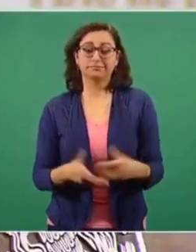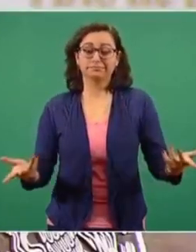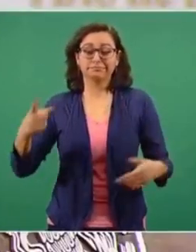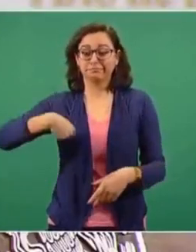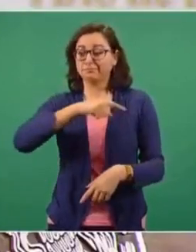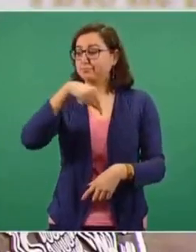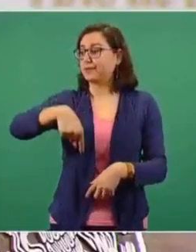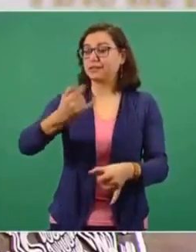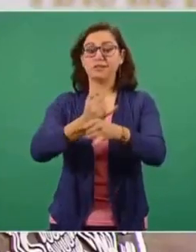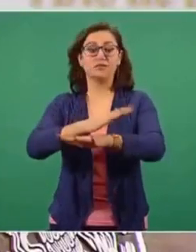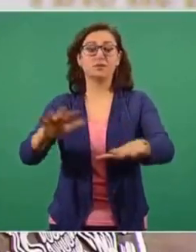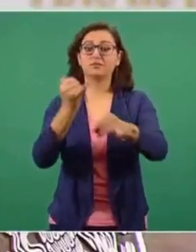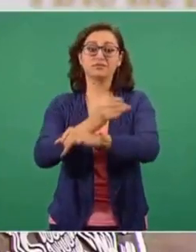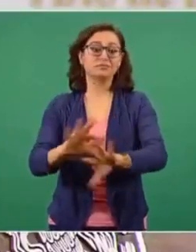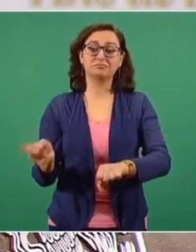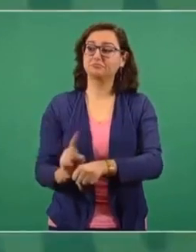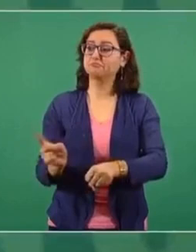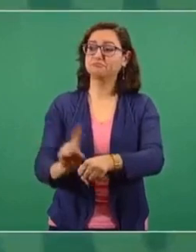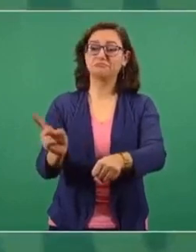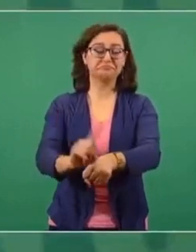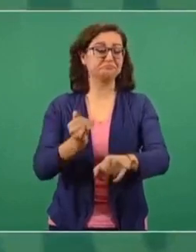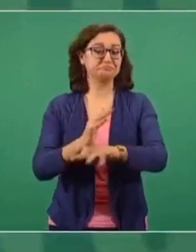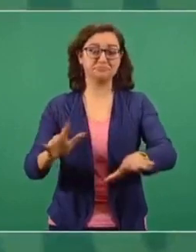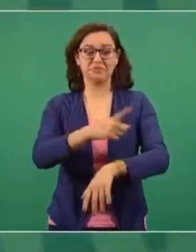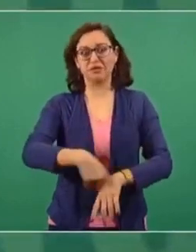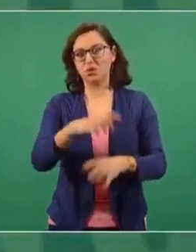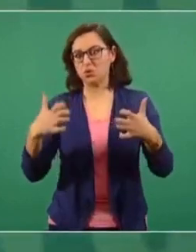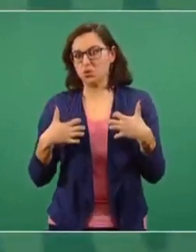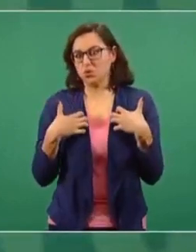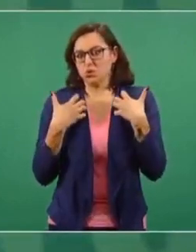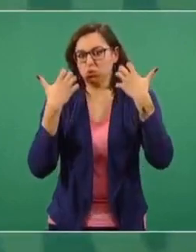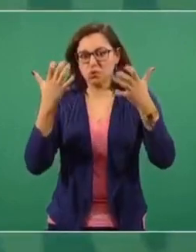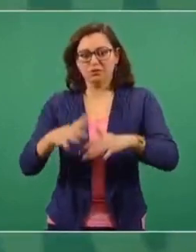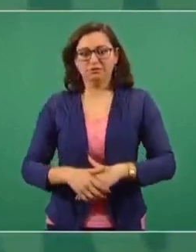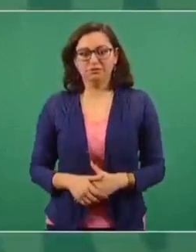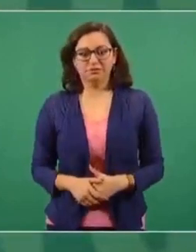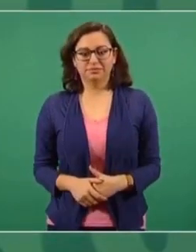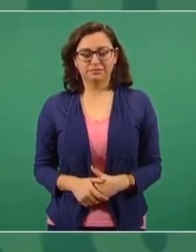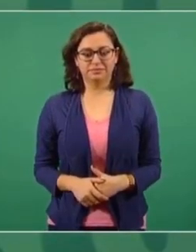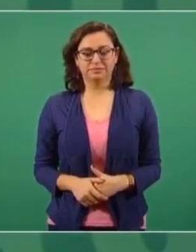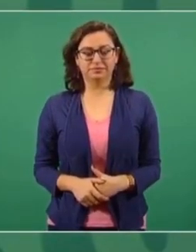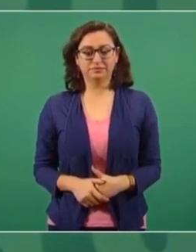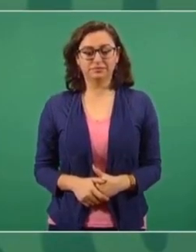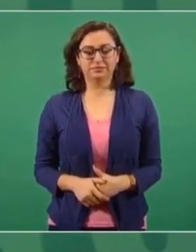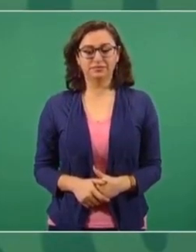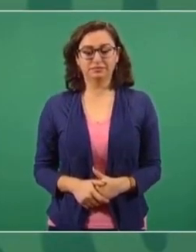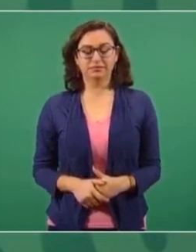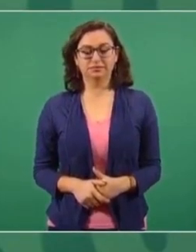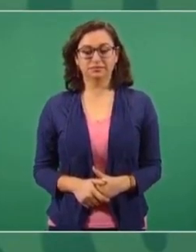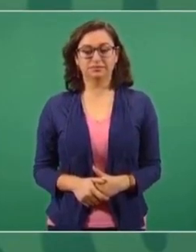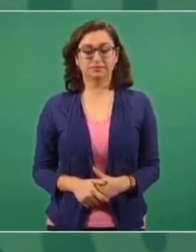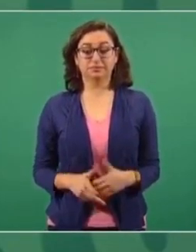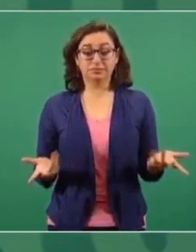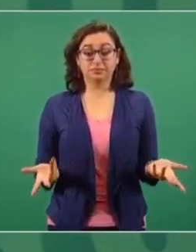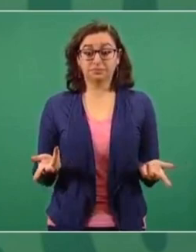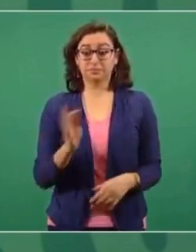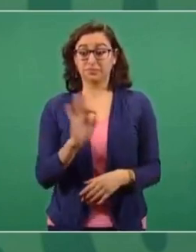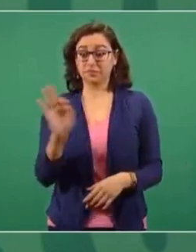en las mañaneras. Si no, nos rodearían,